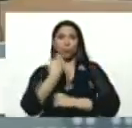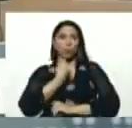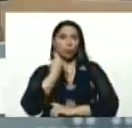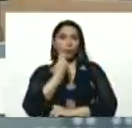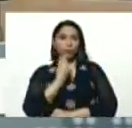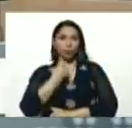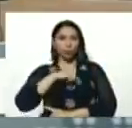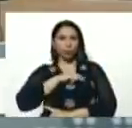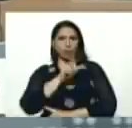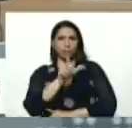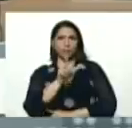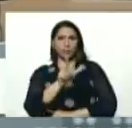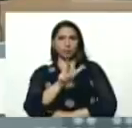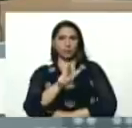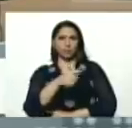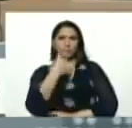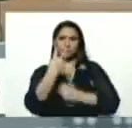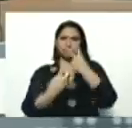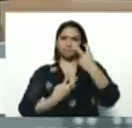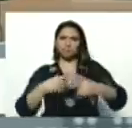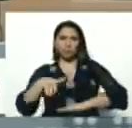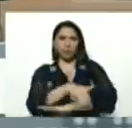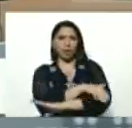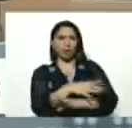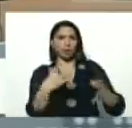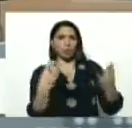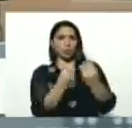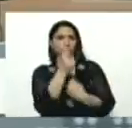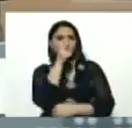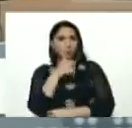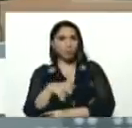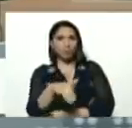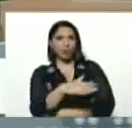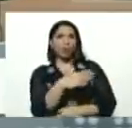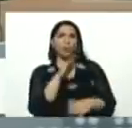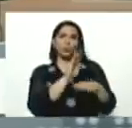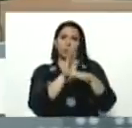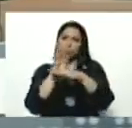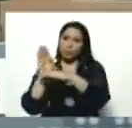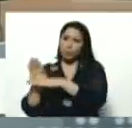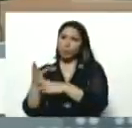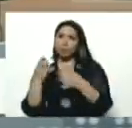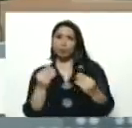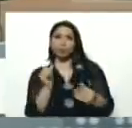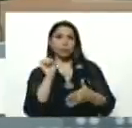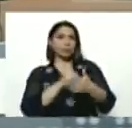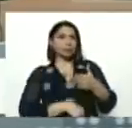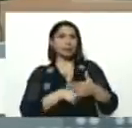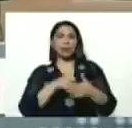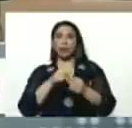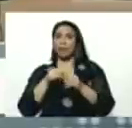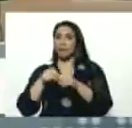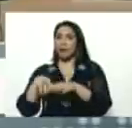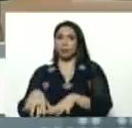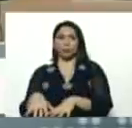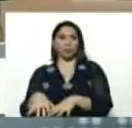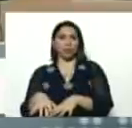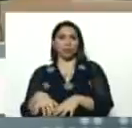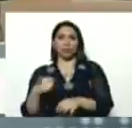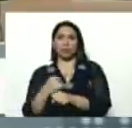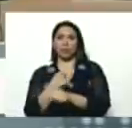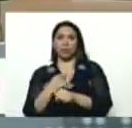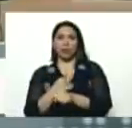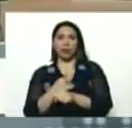de nuestro partido en la calle, junto al pueblo, junto al pueblo, cuidándose mucho, pero sin abandonar el trabajo, señora